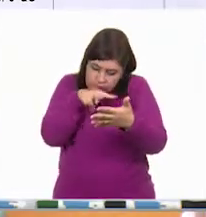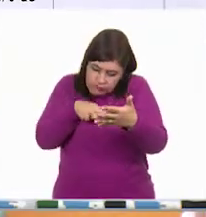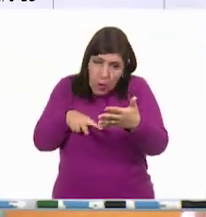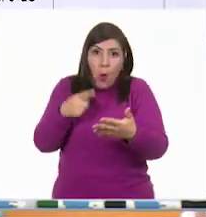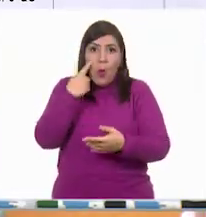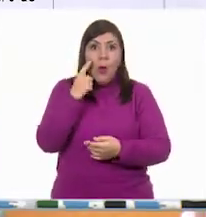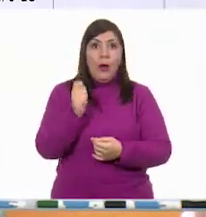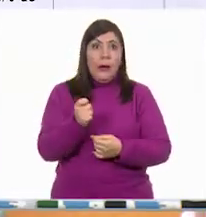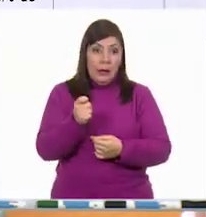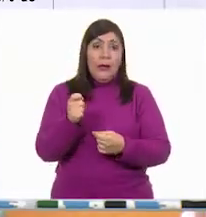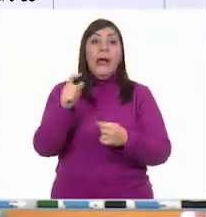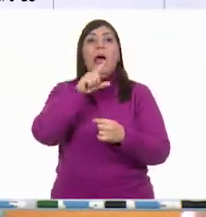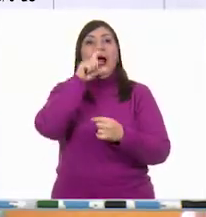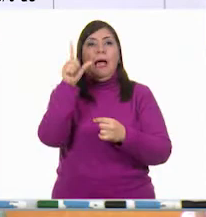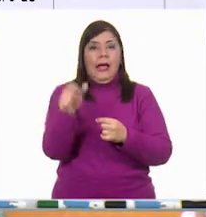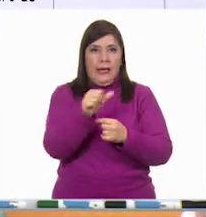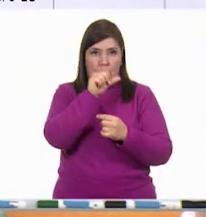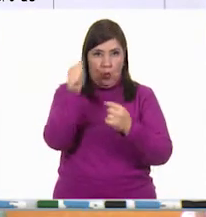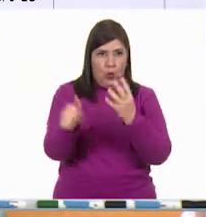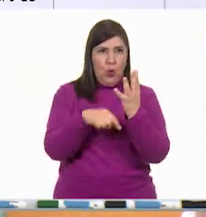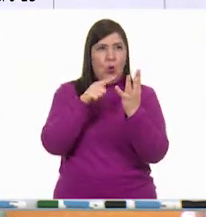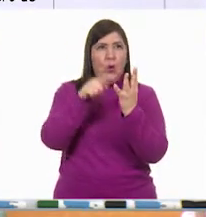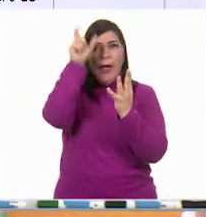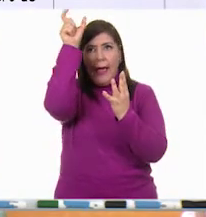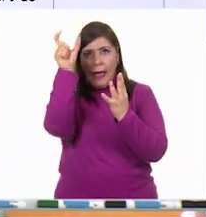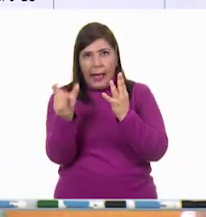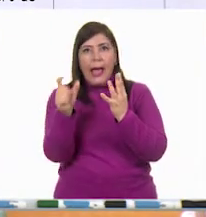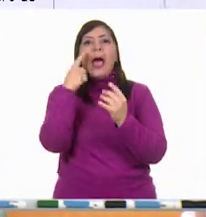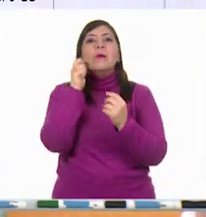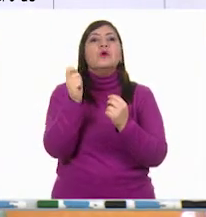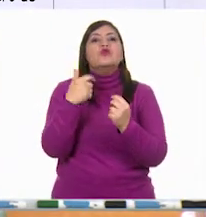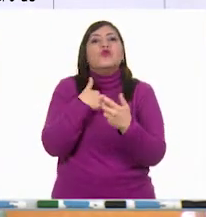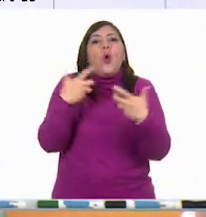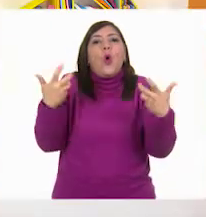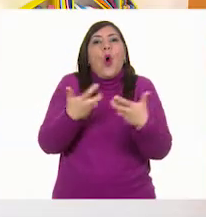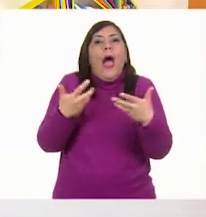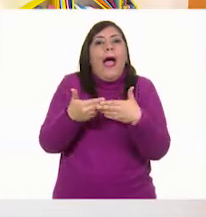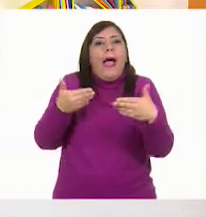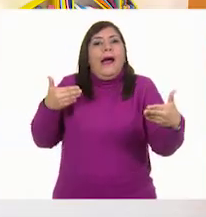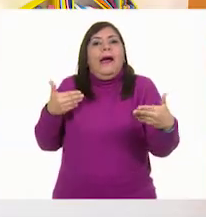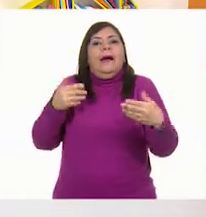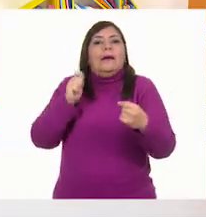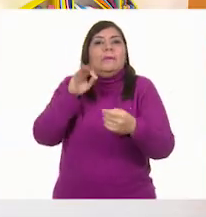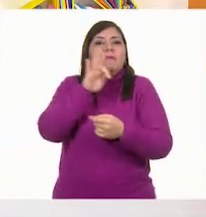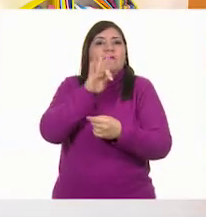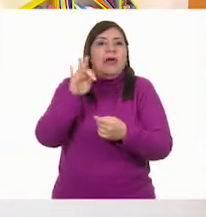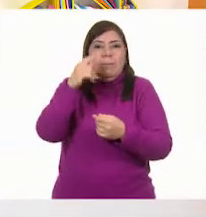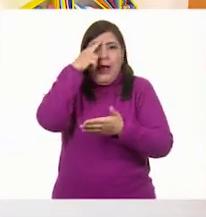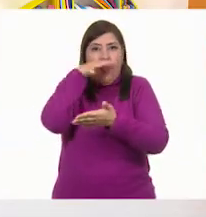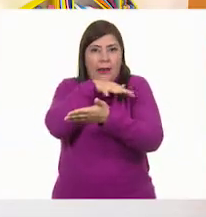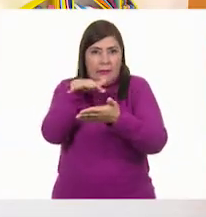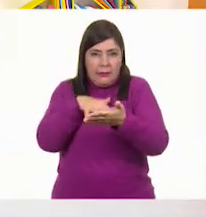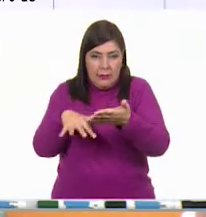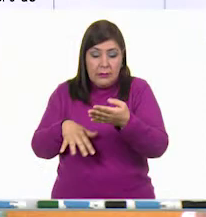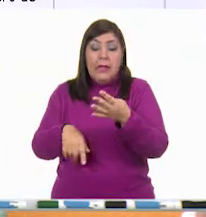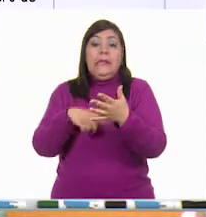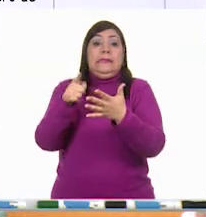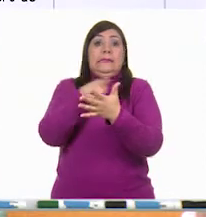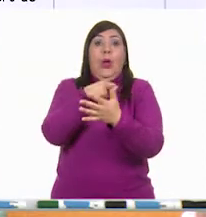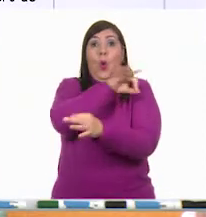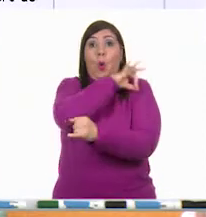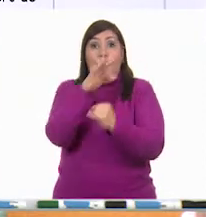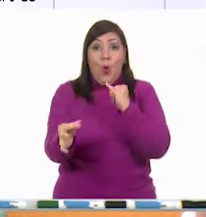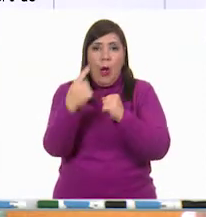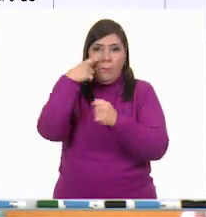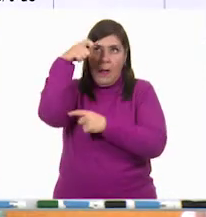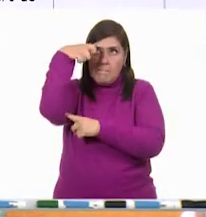siguiente columna viene la fecha en la que se van a llevar a cabo y la última columna, las